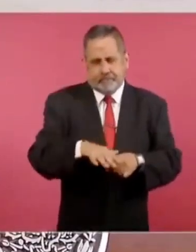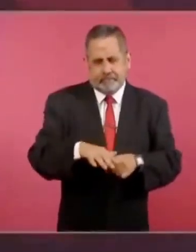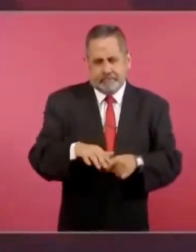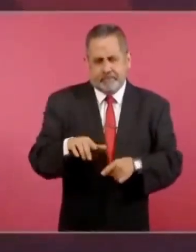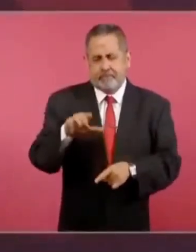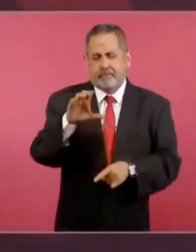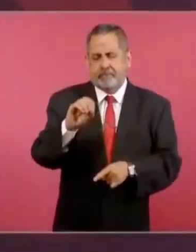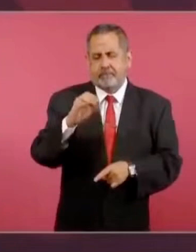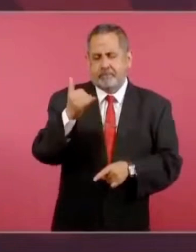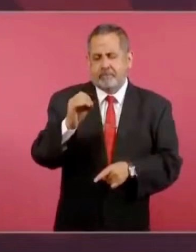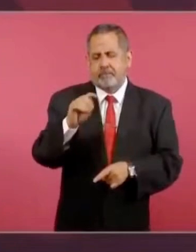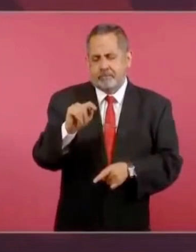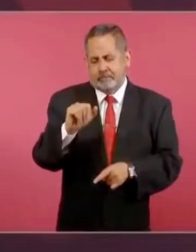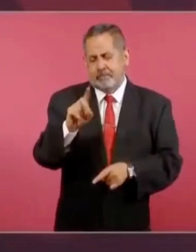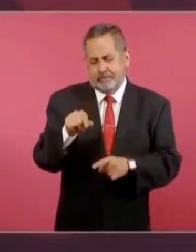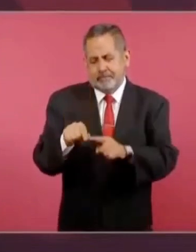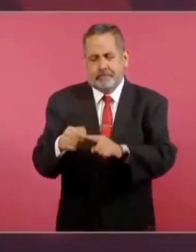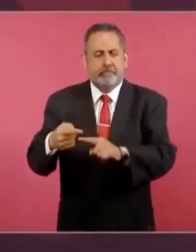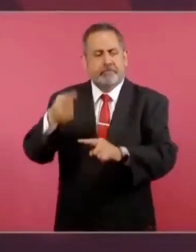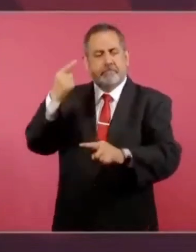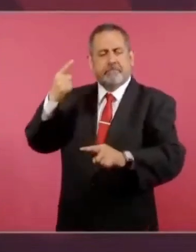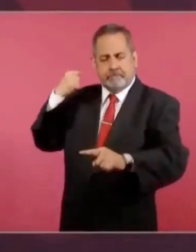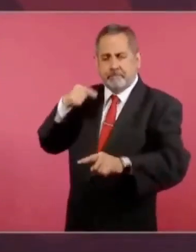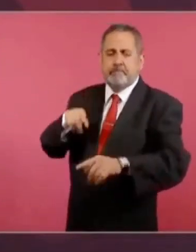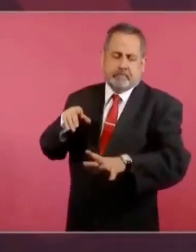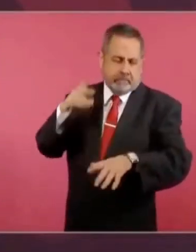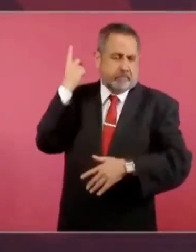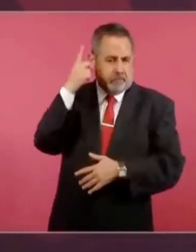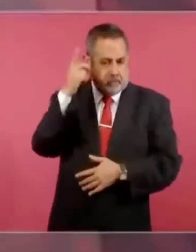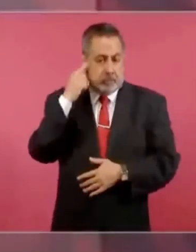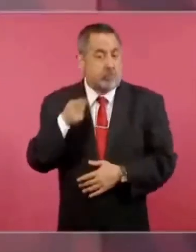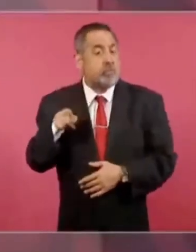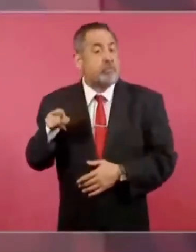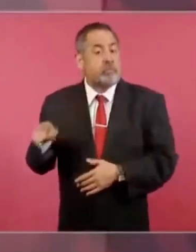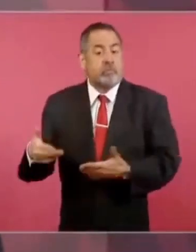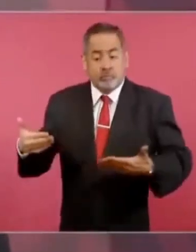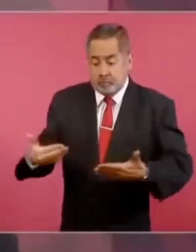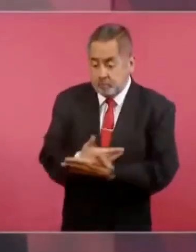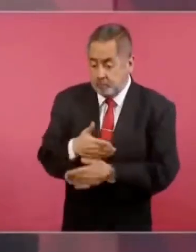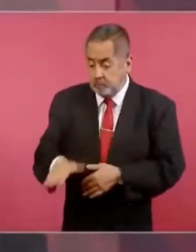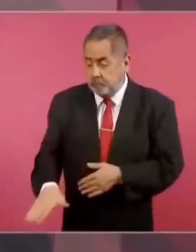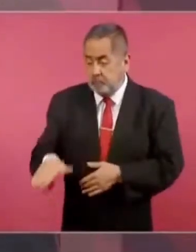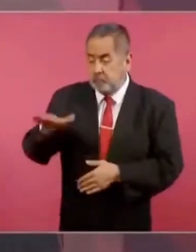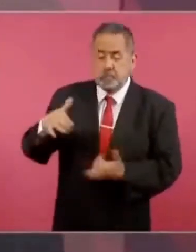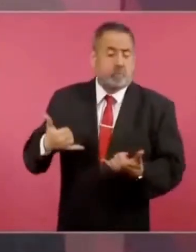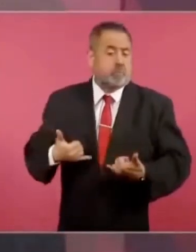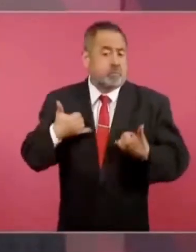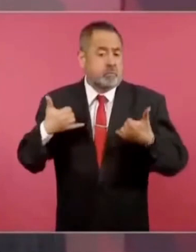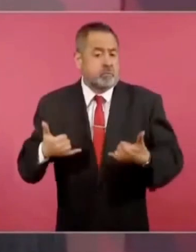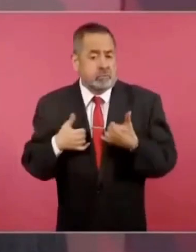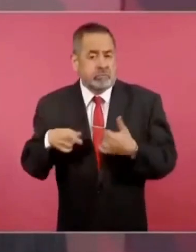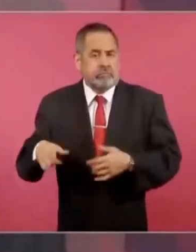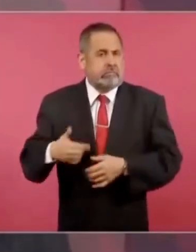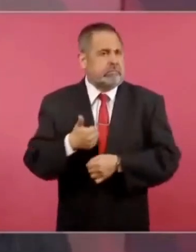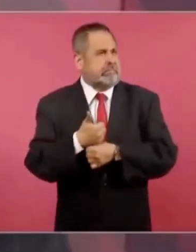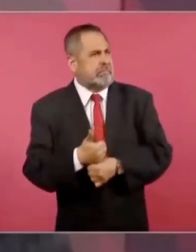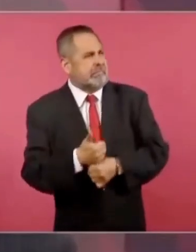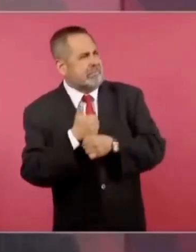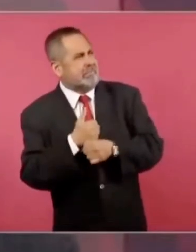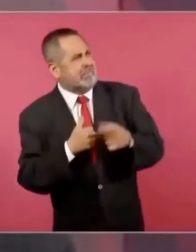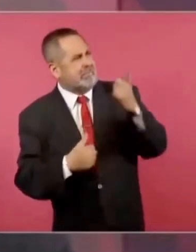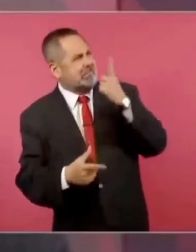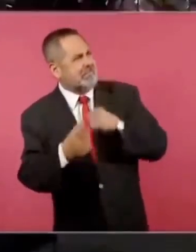coyotada. Desde su infancia y adolescencia padeció de las infamias cometidas